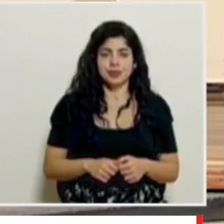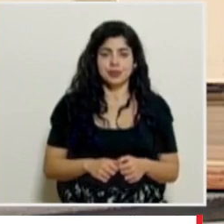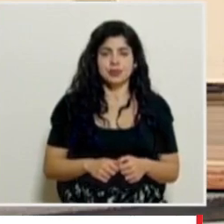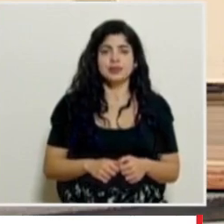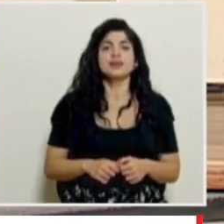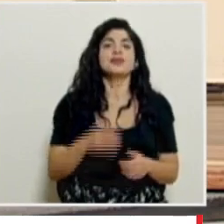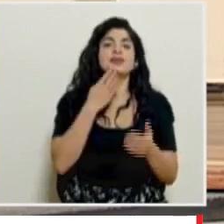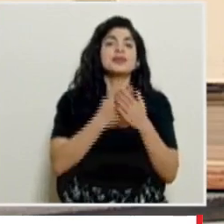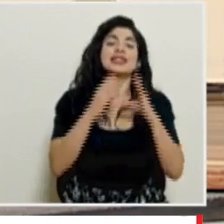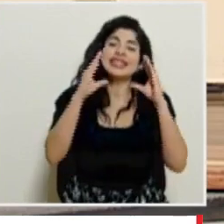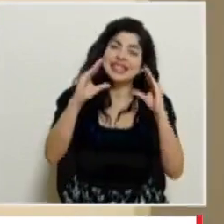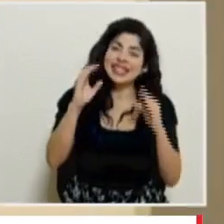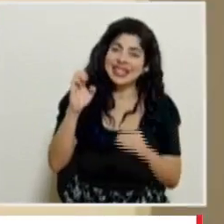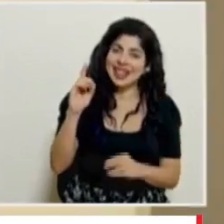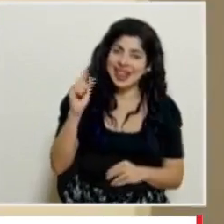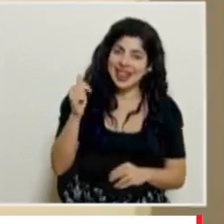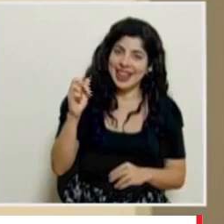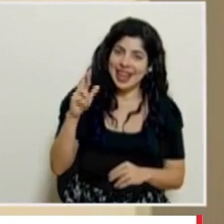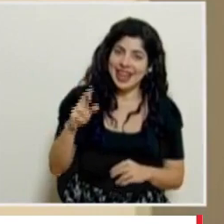buenas tardes don Edgar